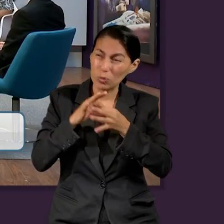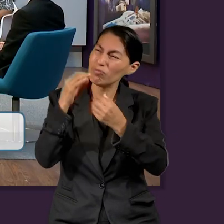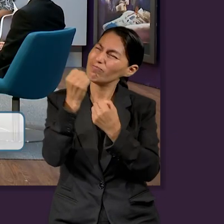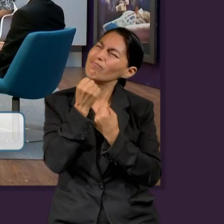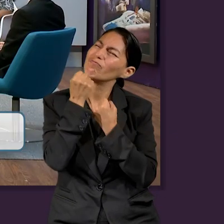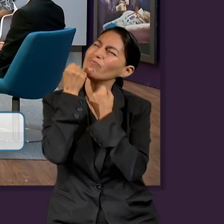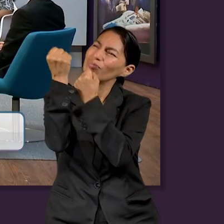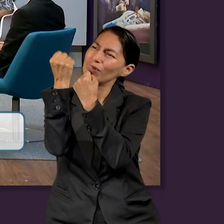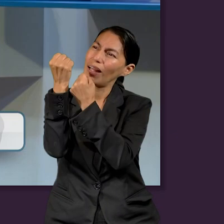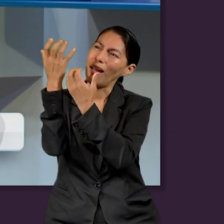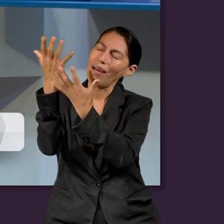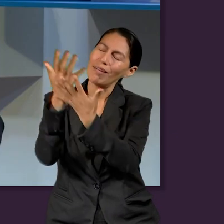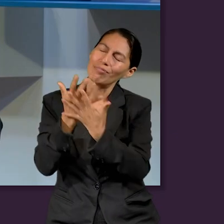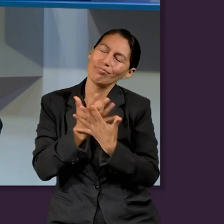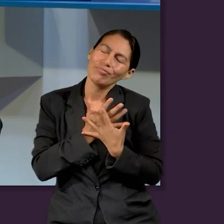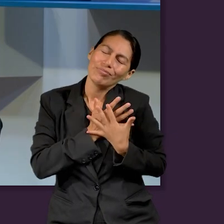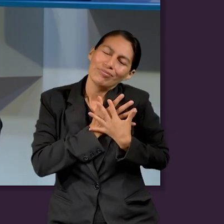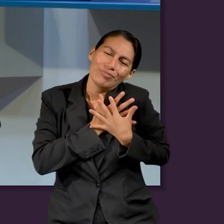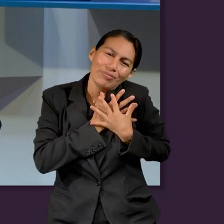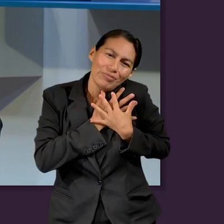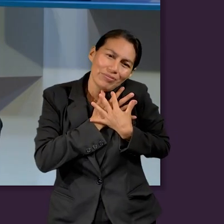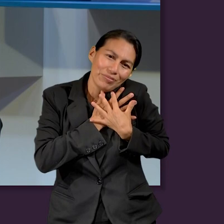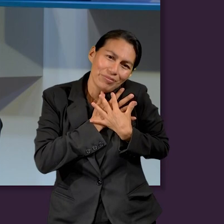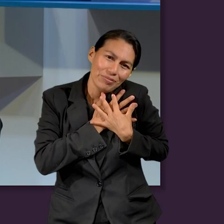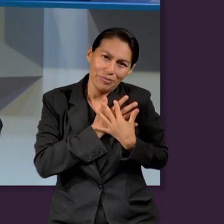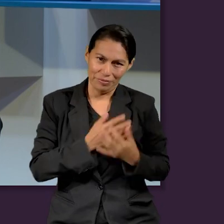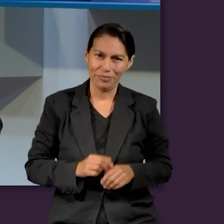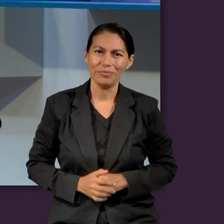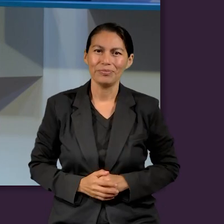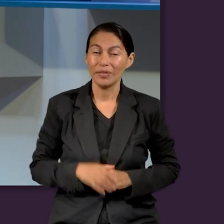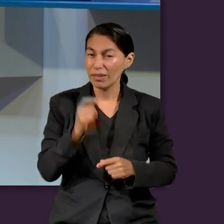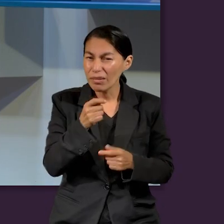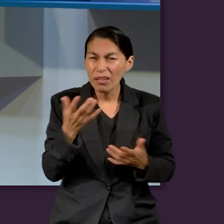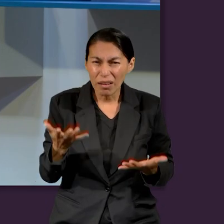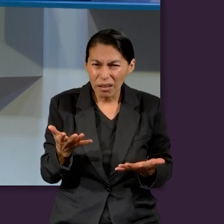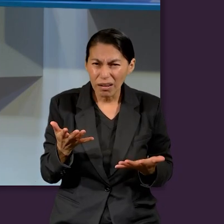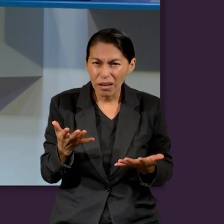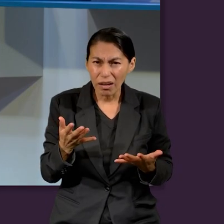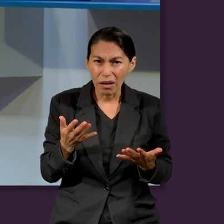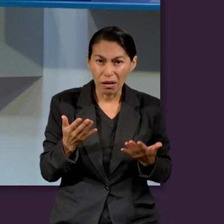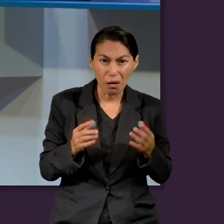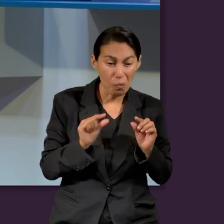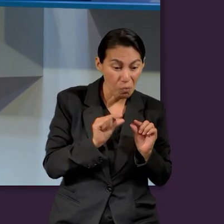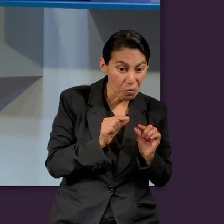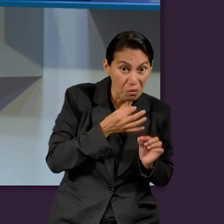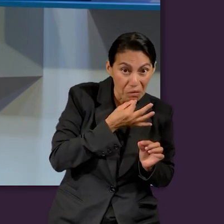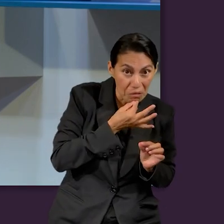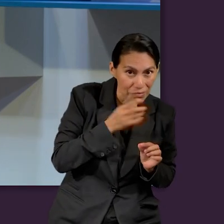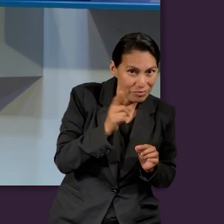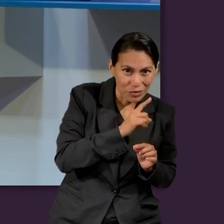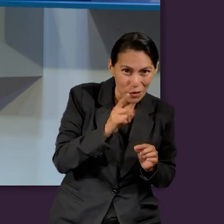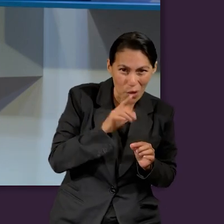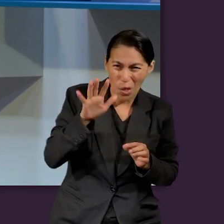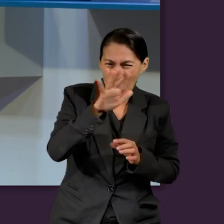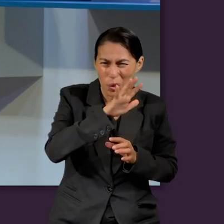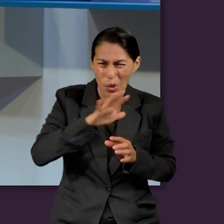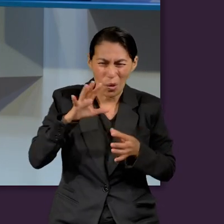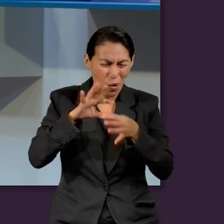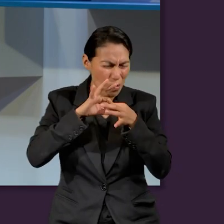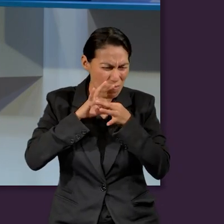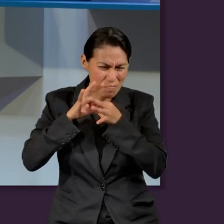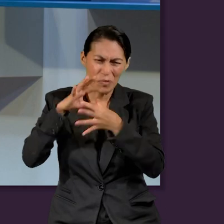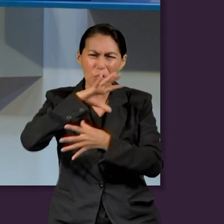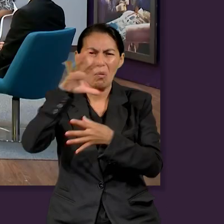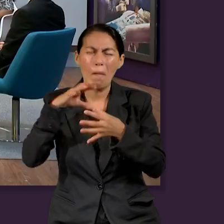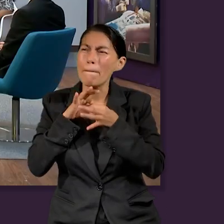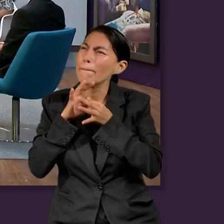con todas tus fuerzas. Ahí habla de, no un término medio, dice todo, todo,